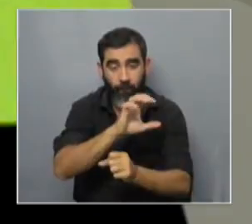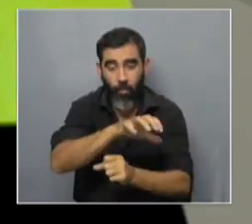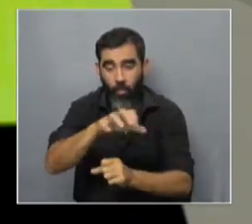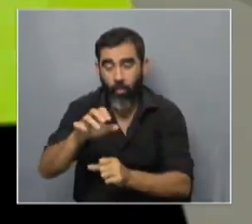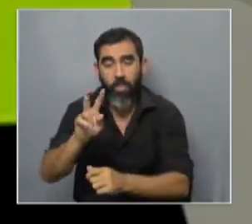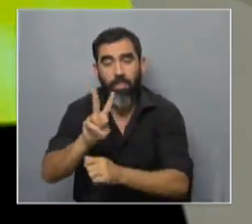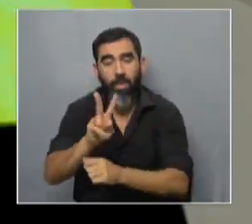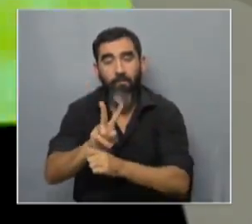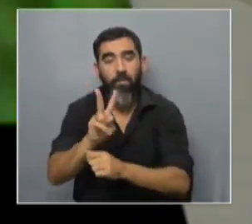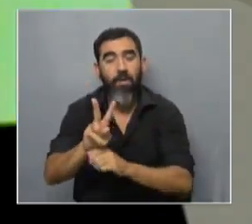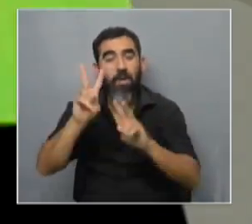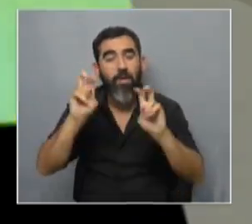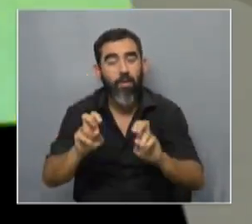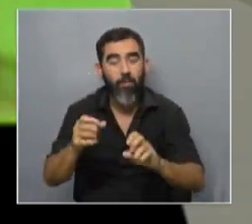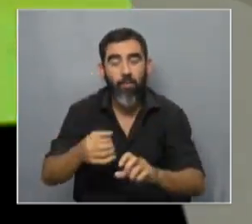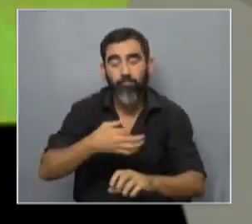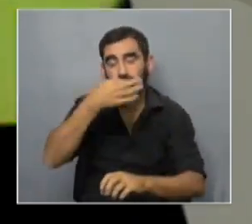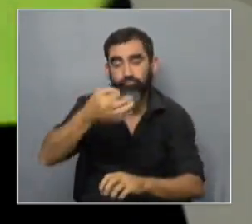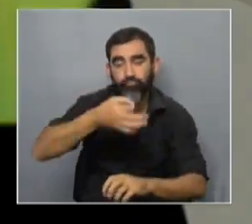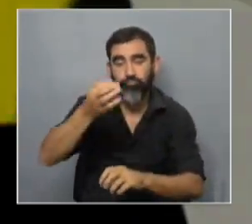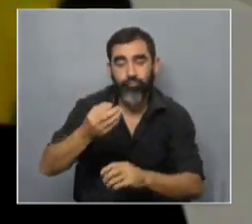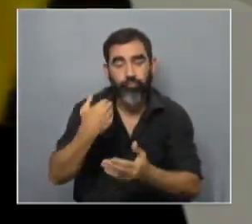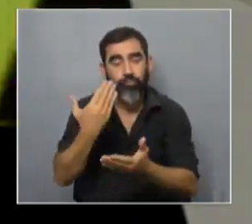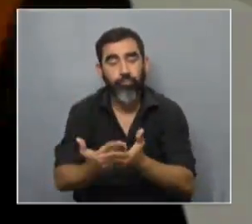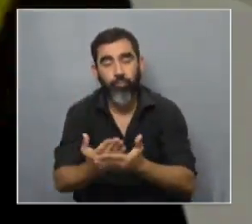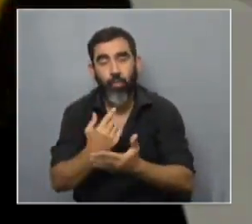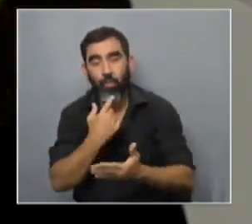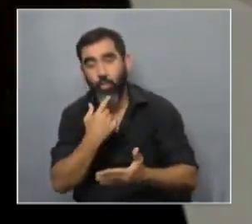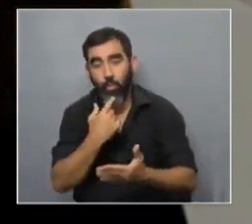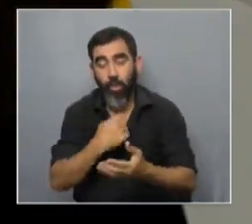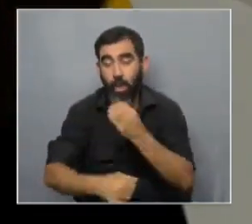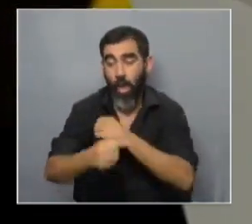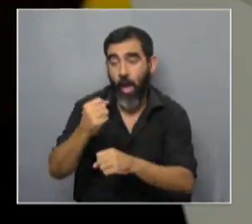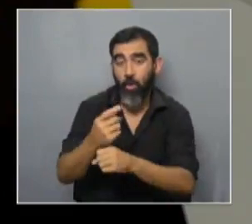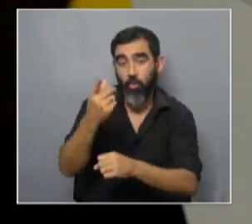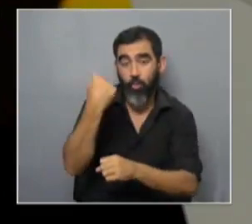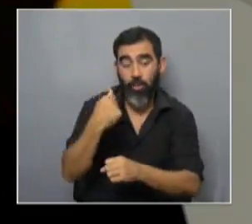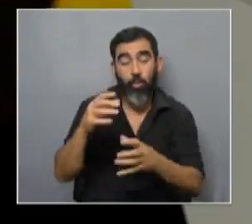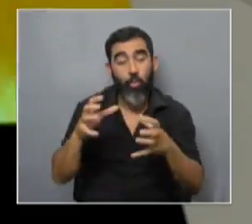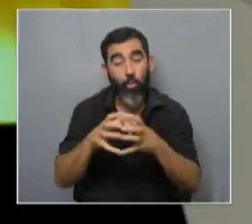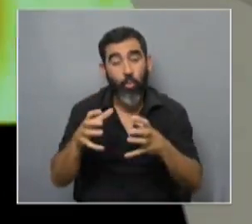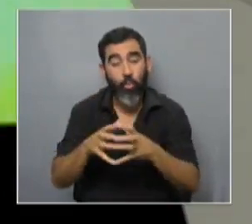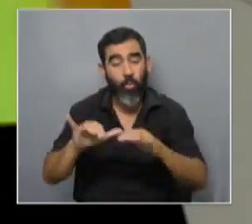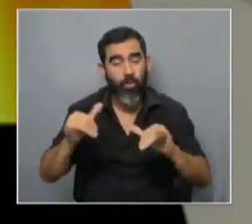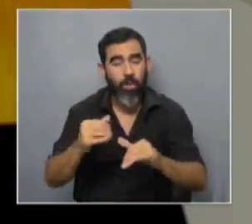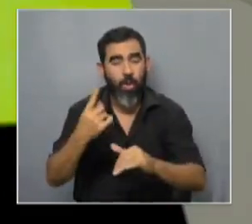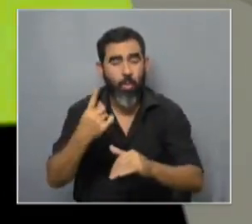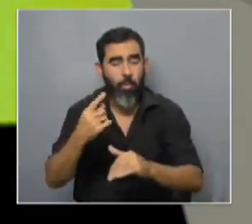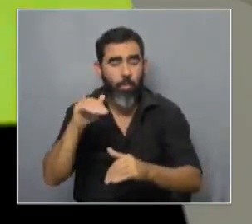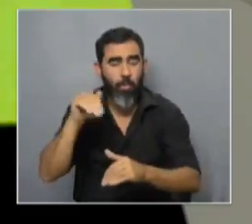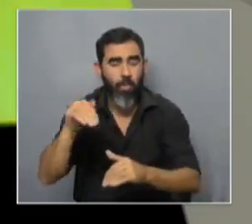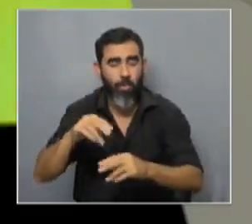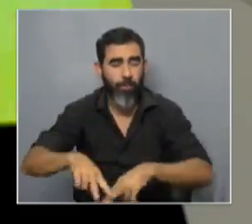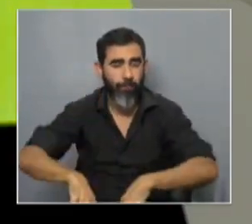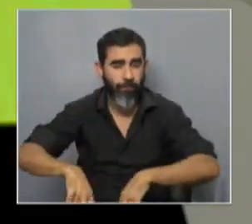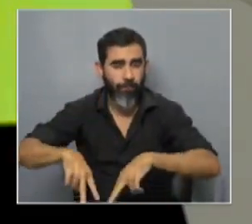defender sus temas exponer sus temas y plantear sus inquietudes el año pasado un colectivo que hoy ya supera el millar de investigadores